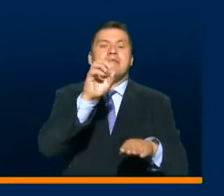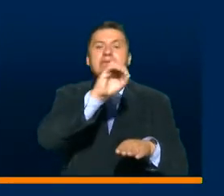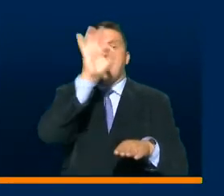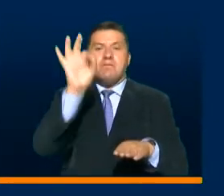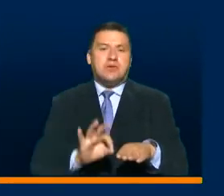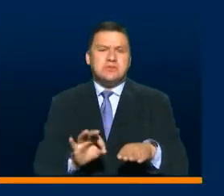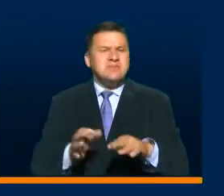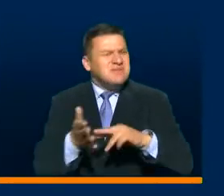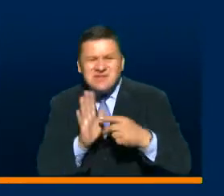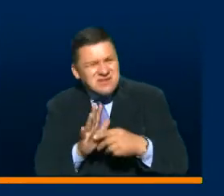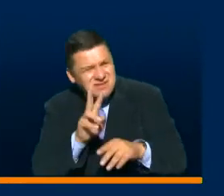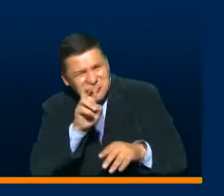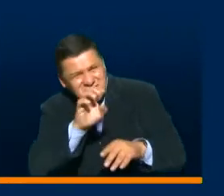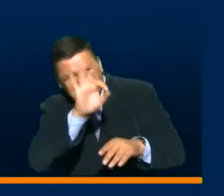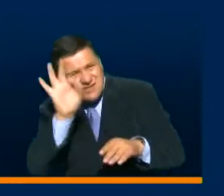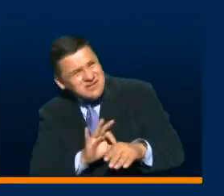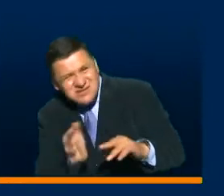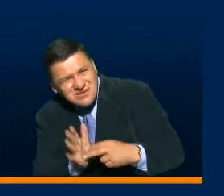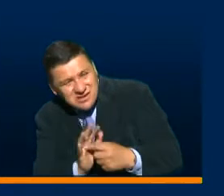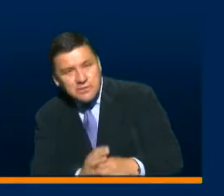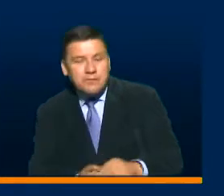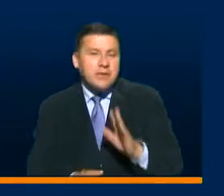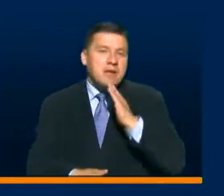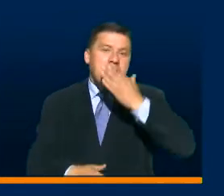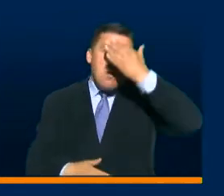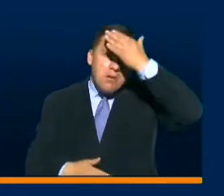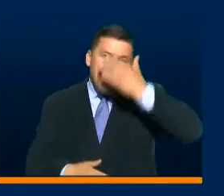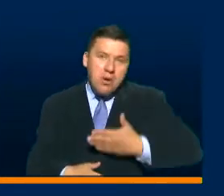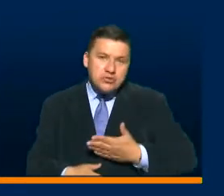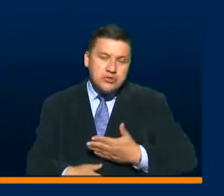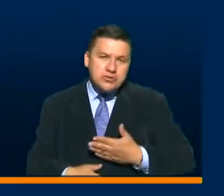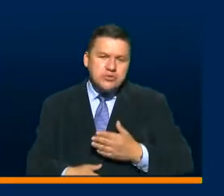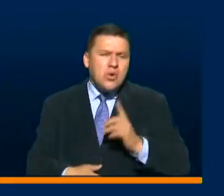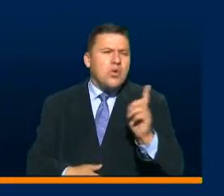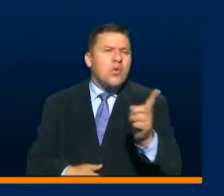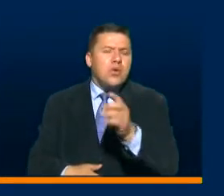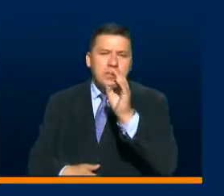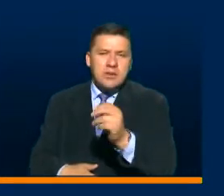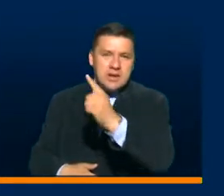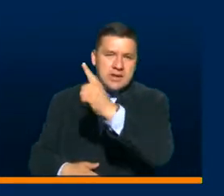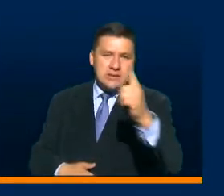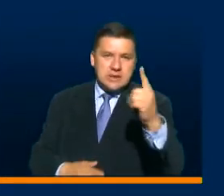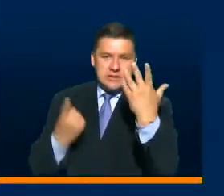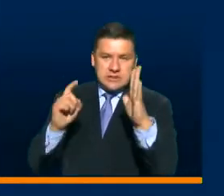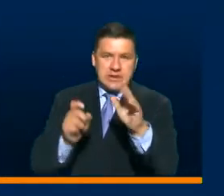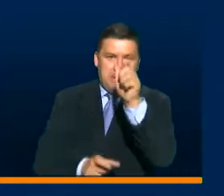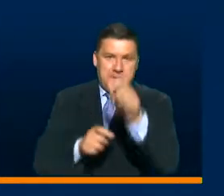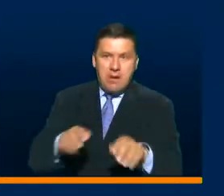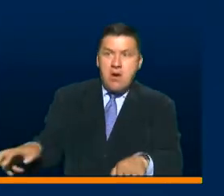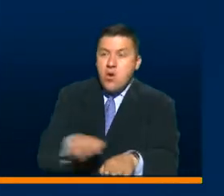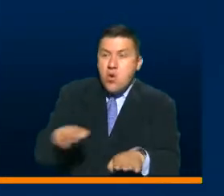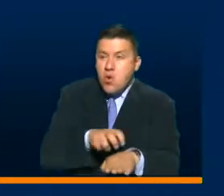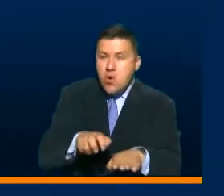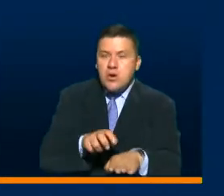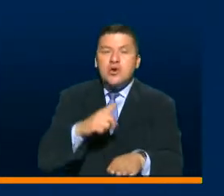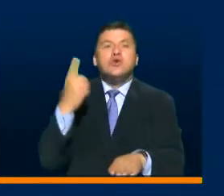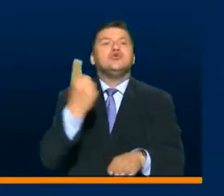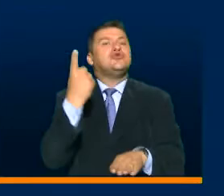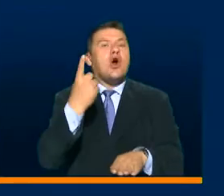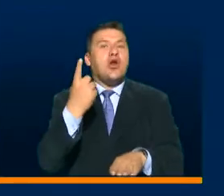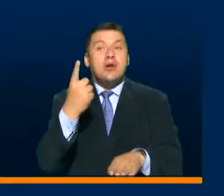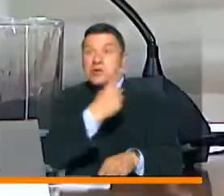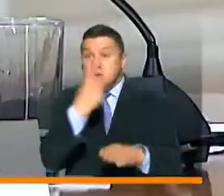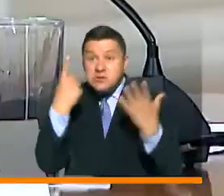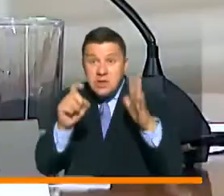¿Qué quiere decir eso? Por ejemplo, un bus articulado que tenga capacidad de 160 personas sólo podría tener